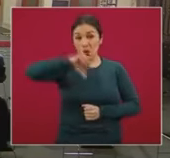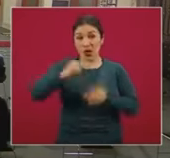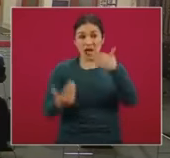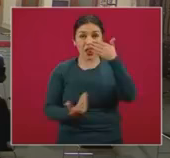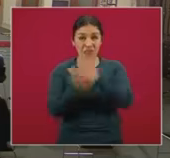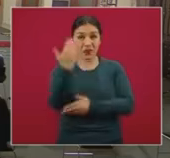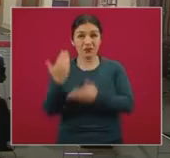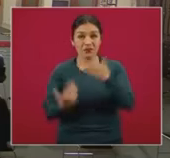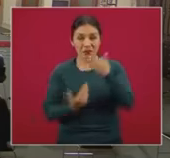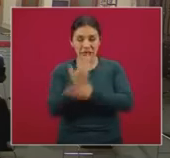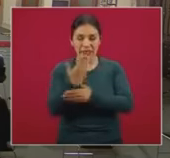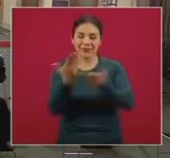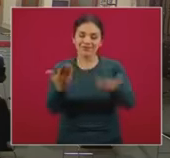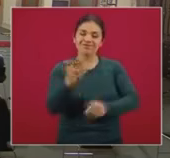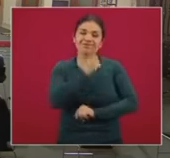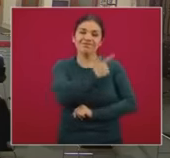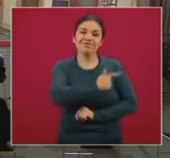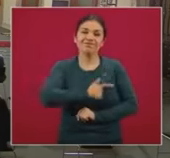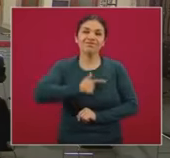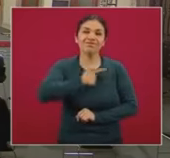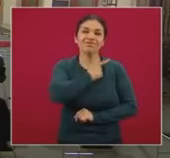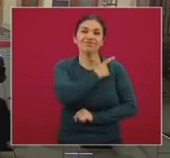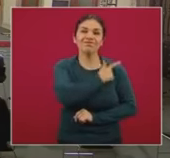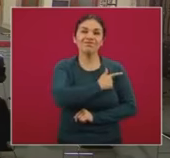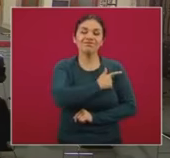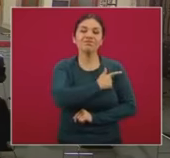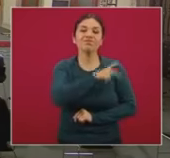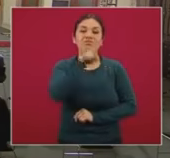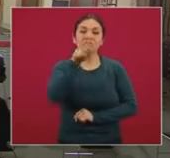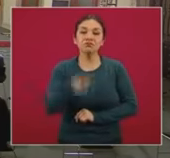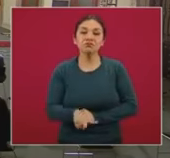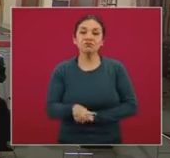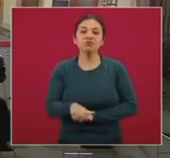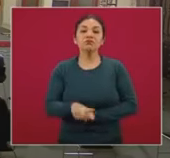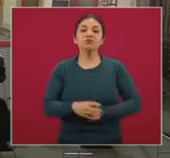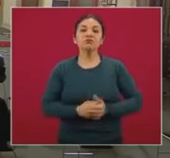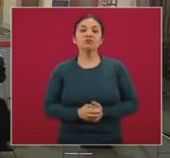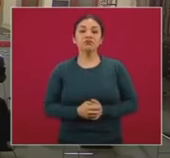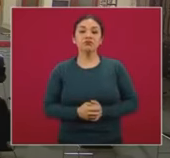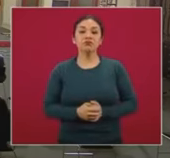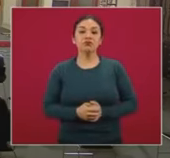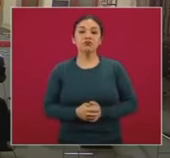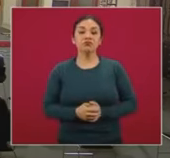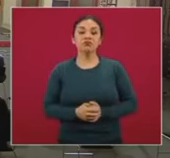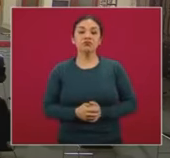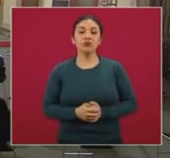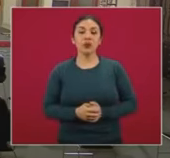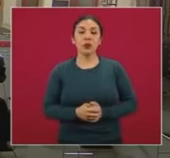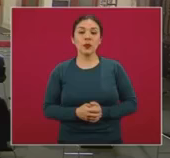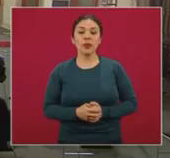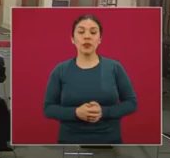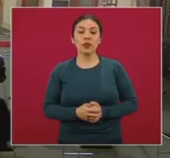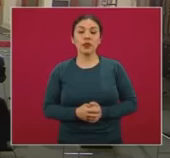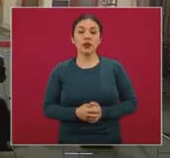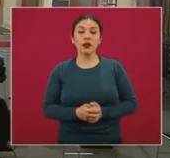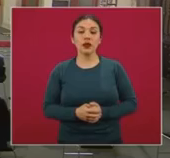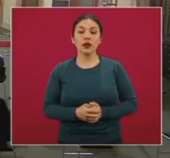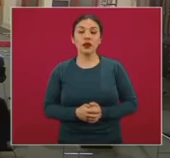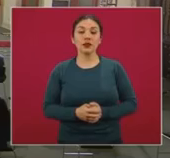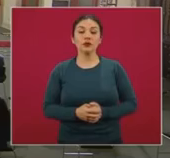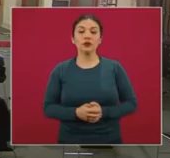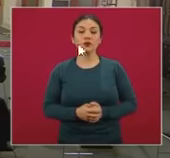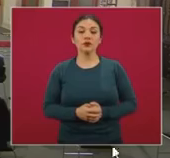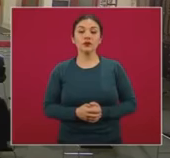tuvimos el gusto de participar